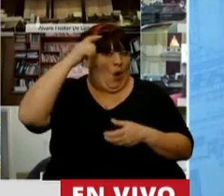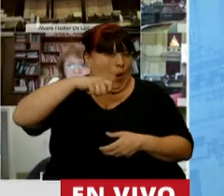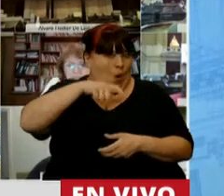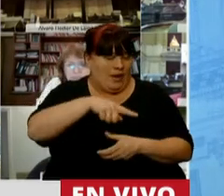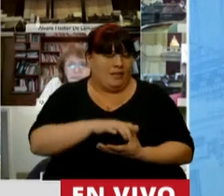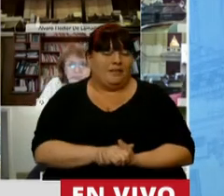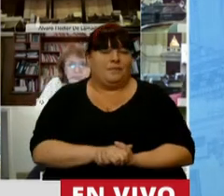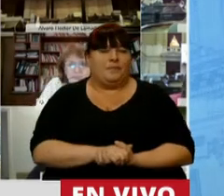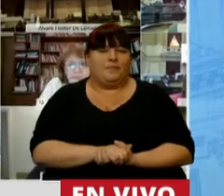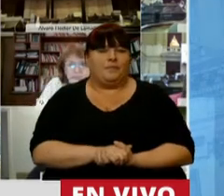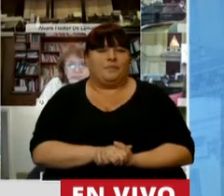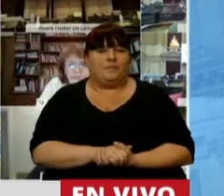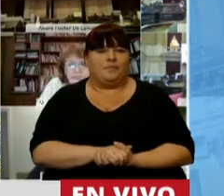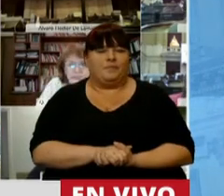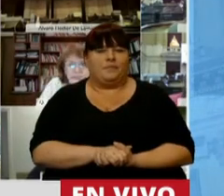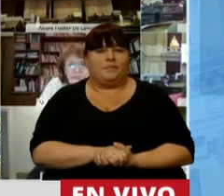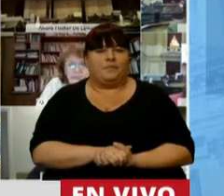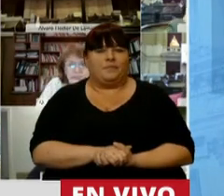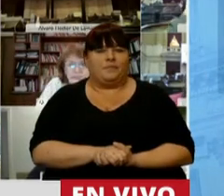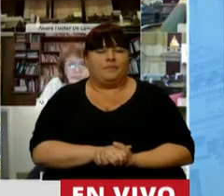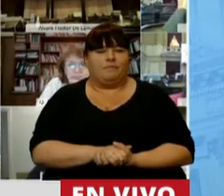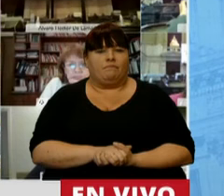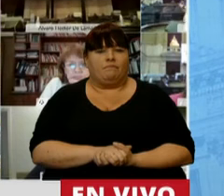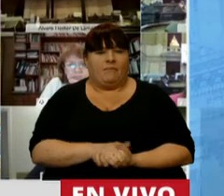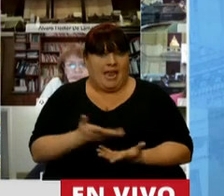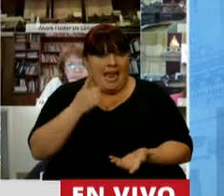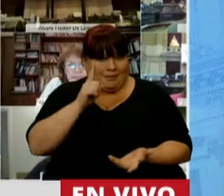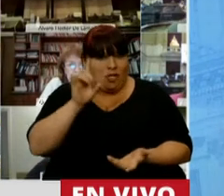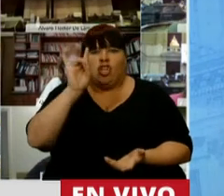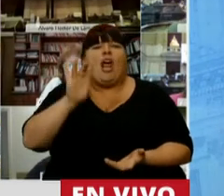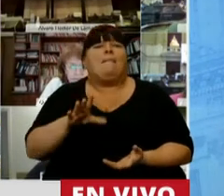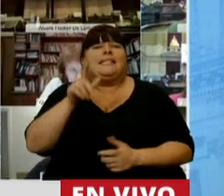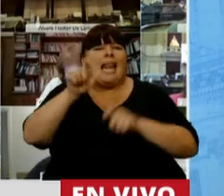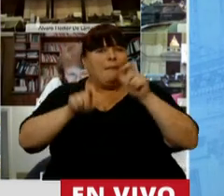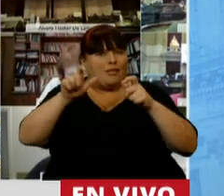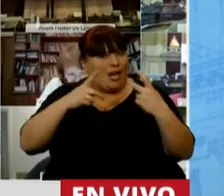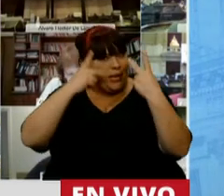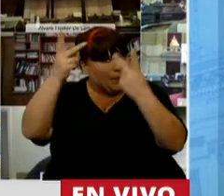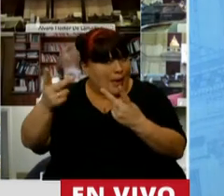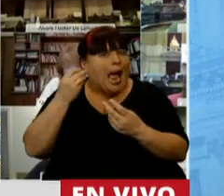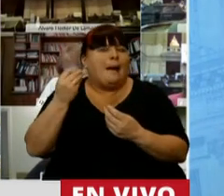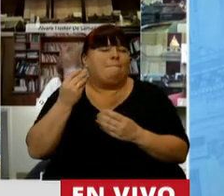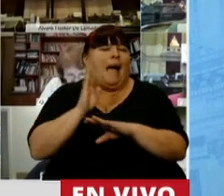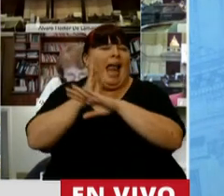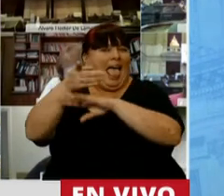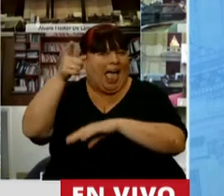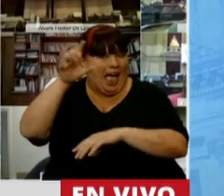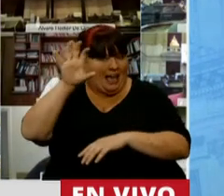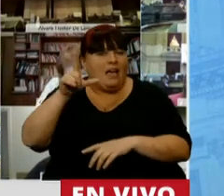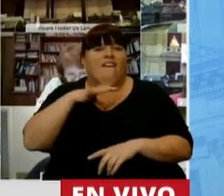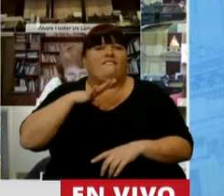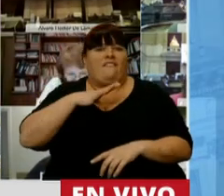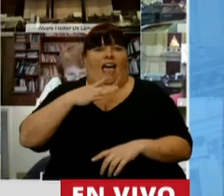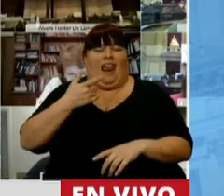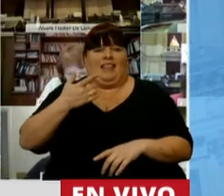y poniendo en riesgo no solo a las personas que se van con intenciones de ingresar sin haber